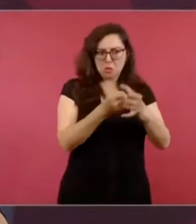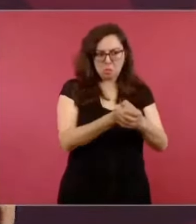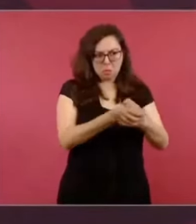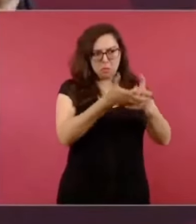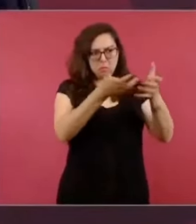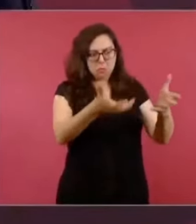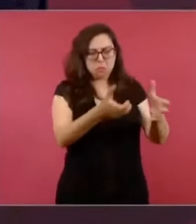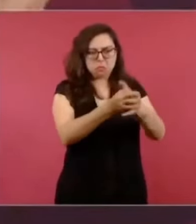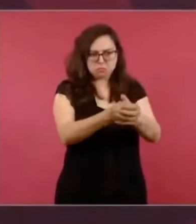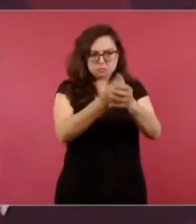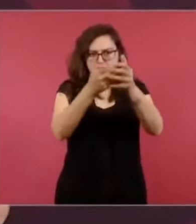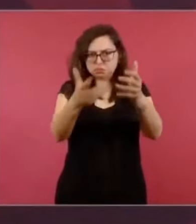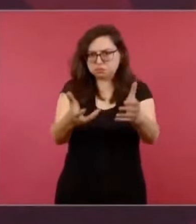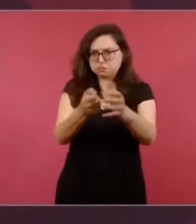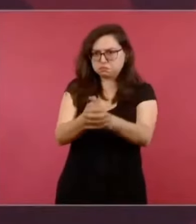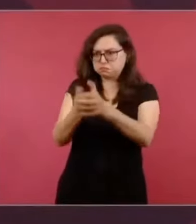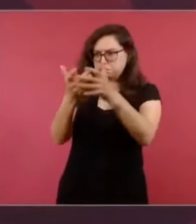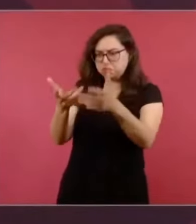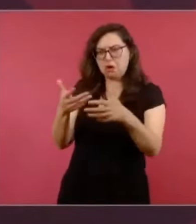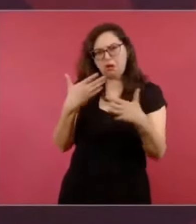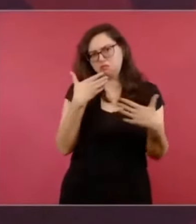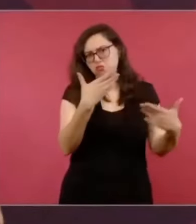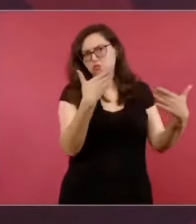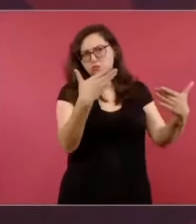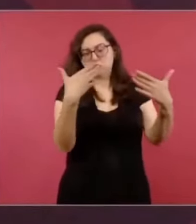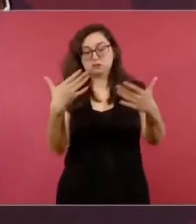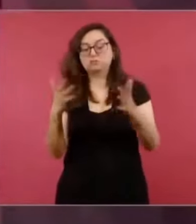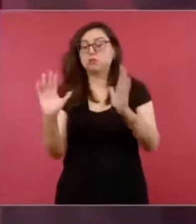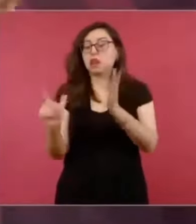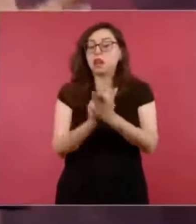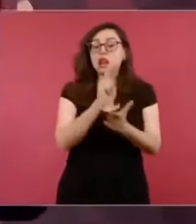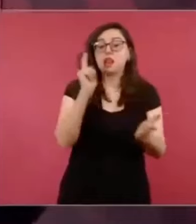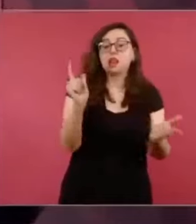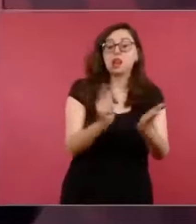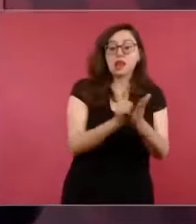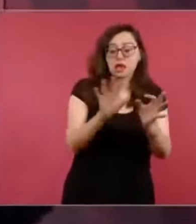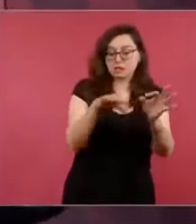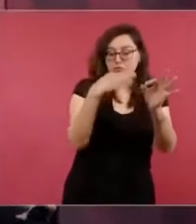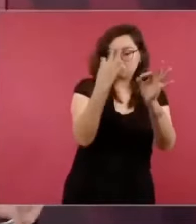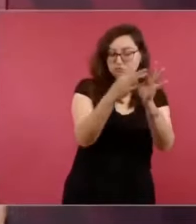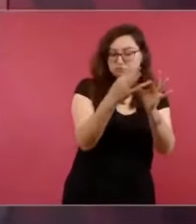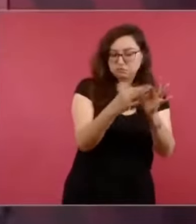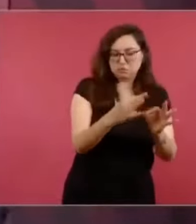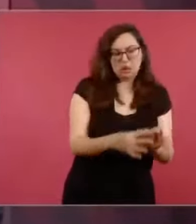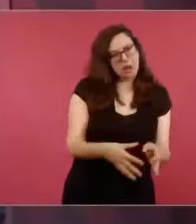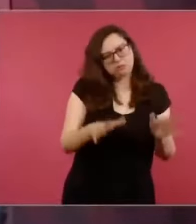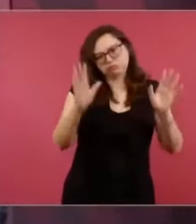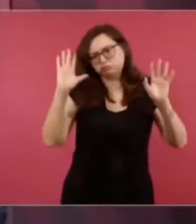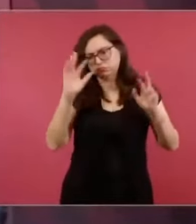Y soy respetuoso de todos. Estoy en contra de la riqueza mala vida,